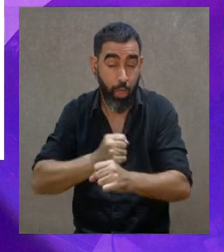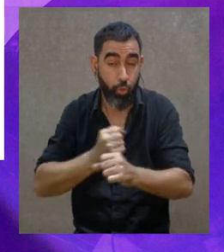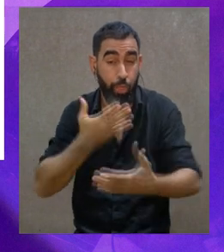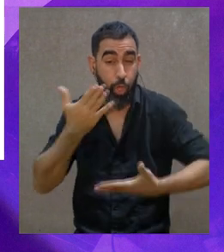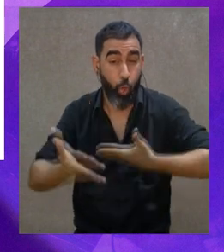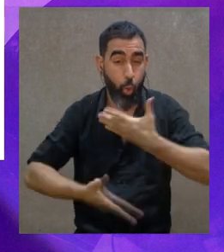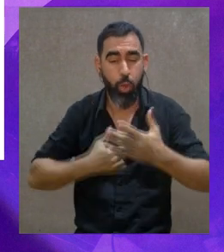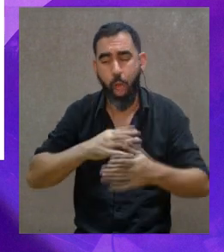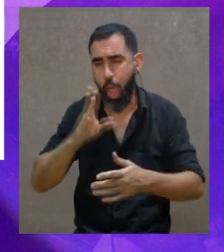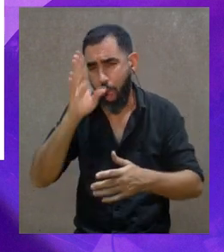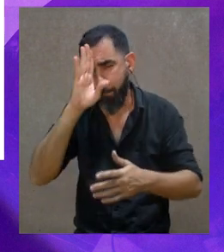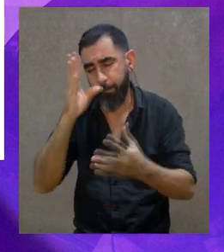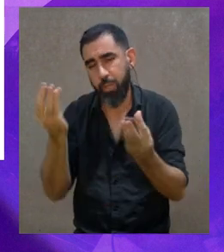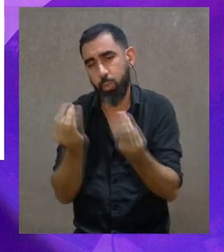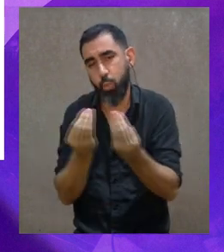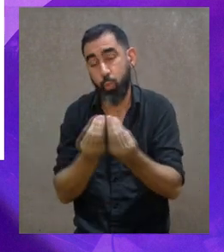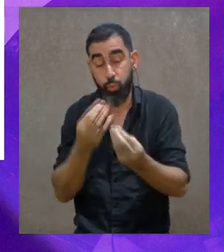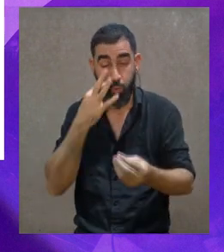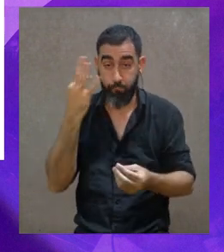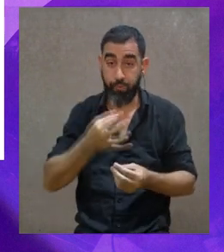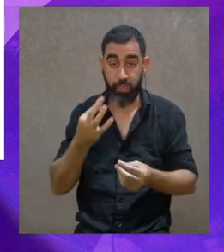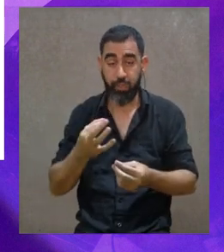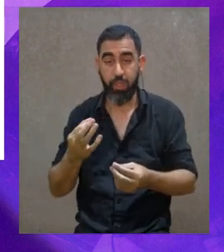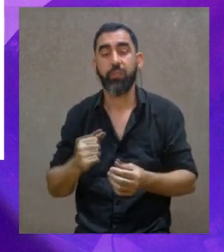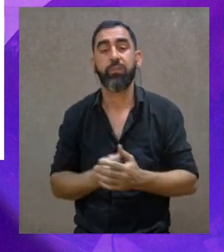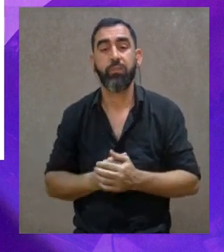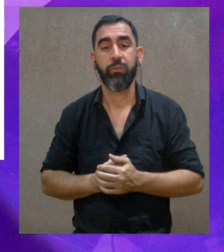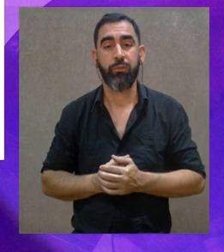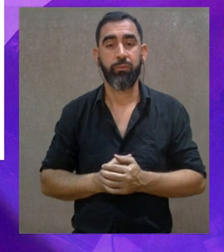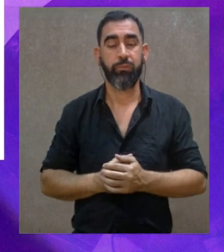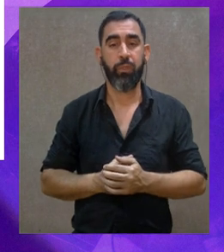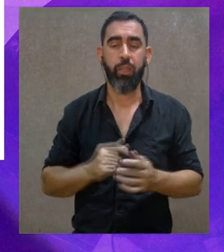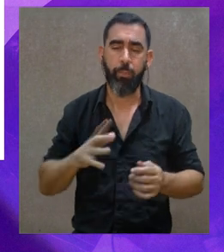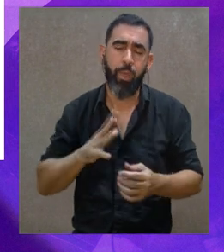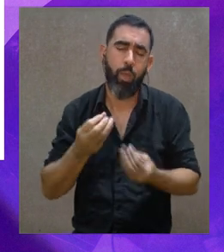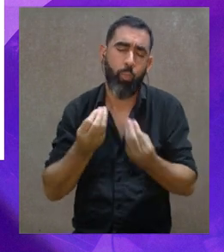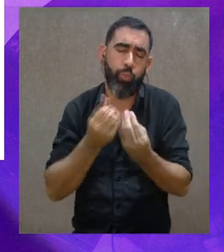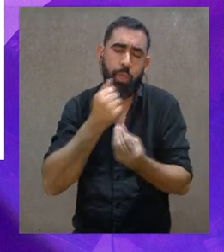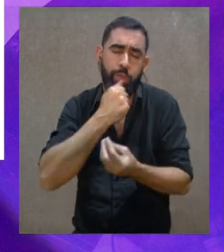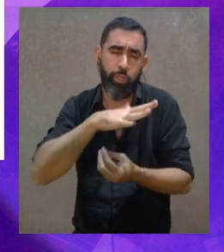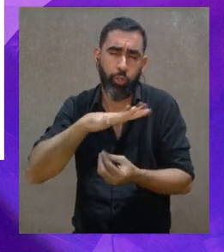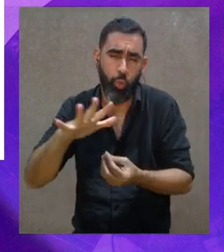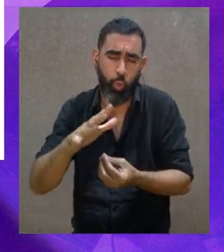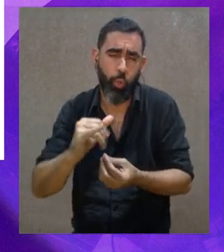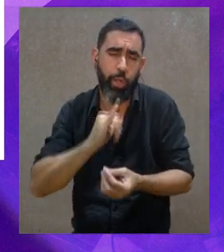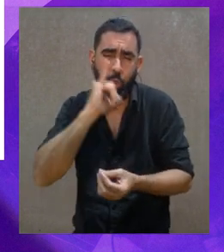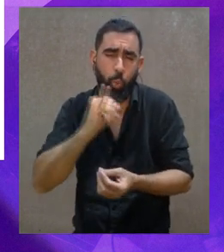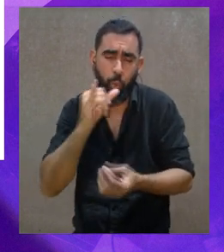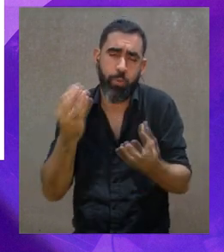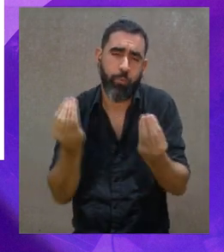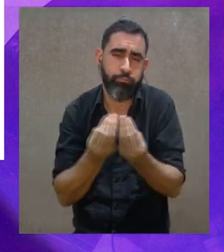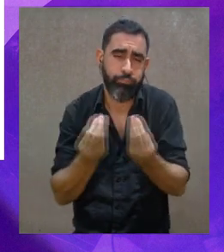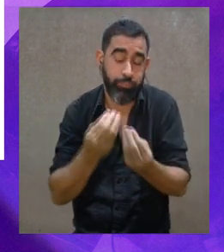estoy con el coro, que he aprendido mucho y realmente que he ganado, como contaba Víctor, historias y